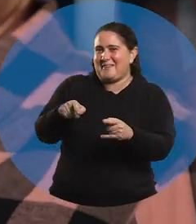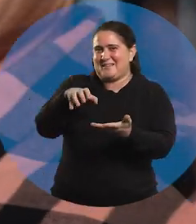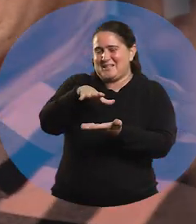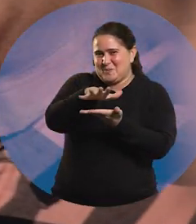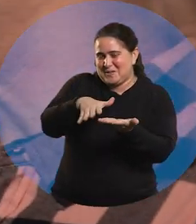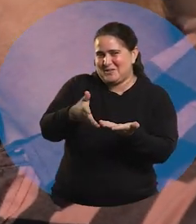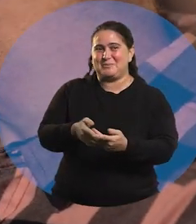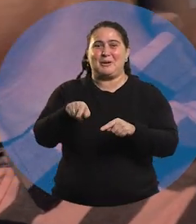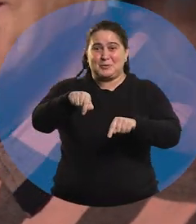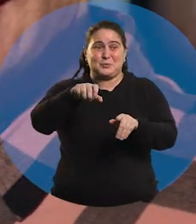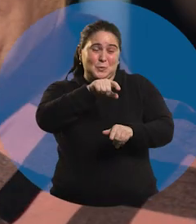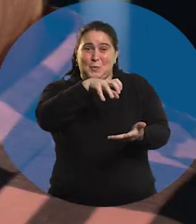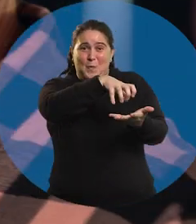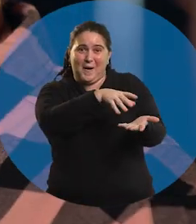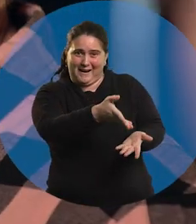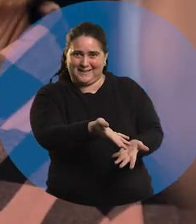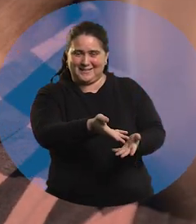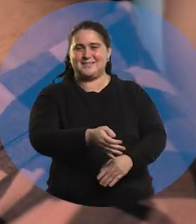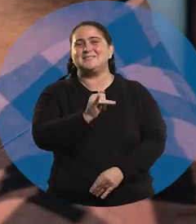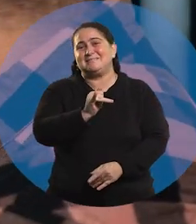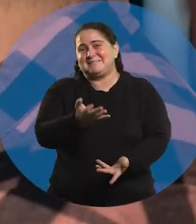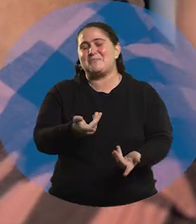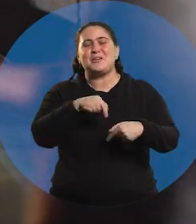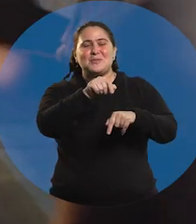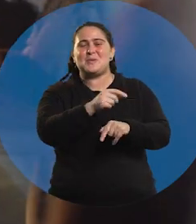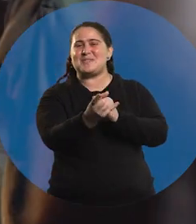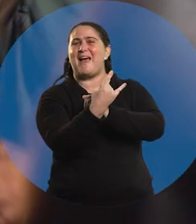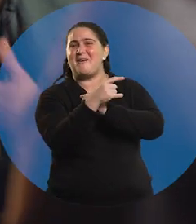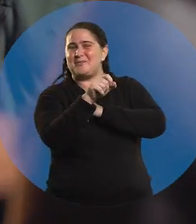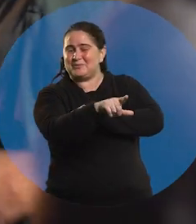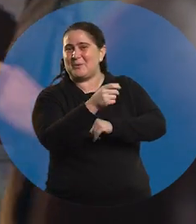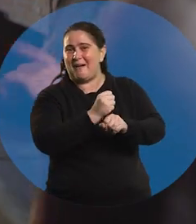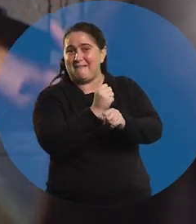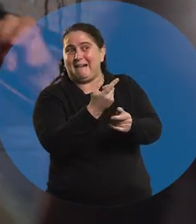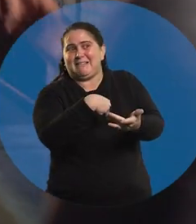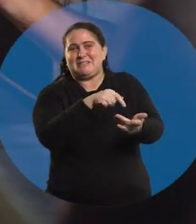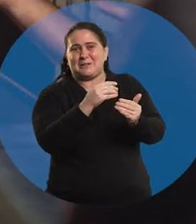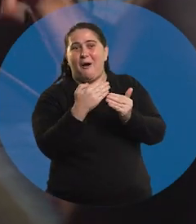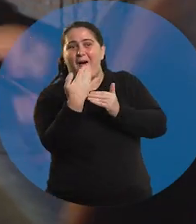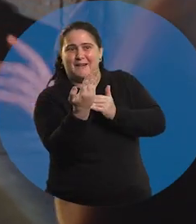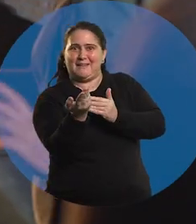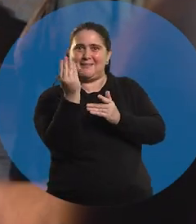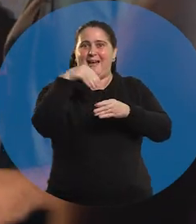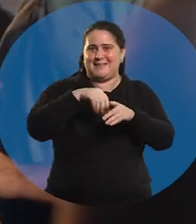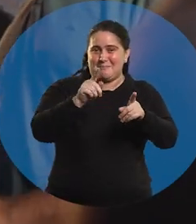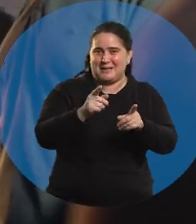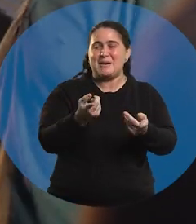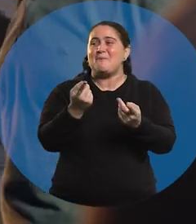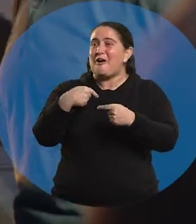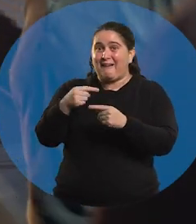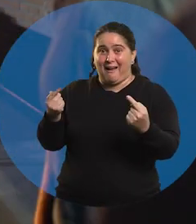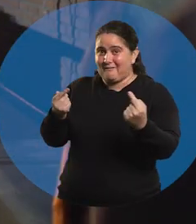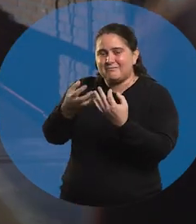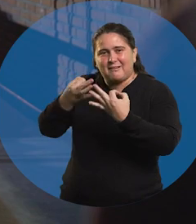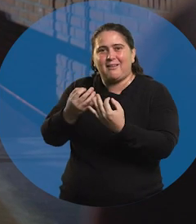lugar, claro. Y aparte vos jugás de locatario porque al ser el Seibal estás afuera y adentro. Al contrario,